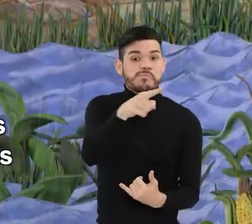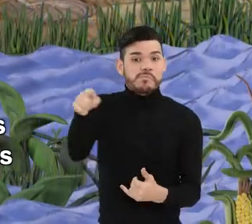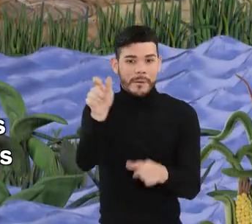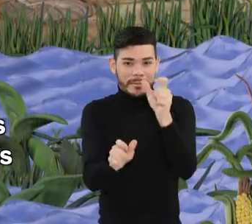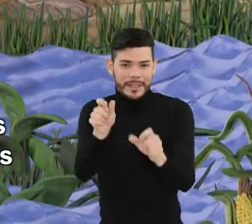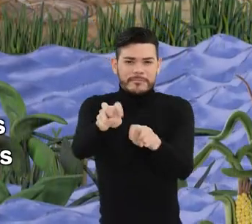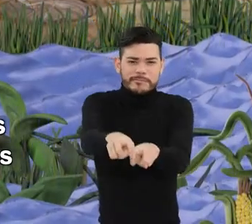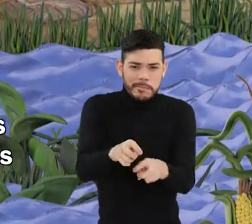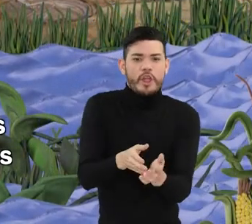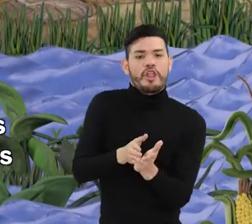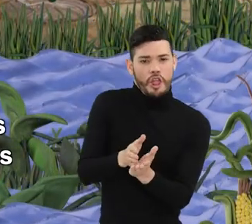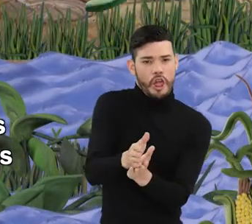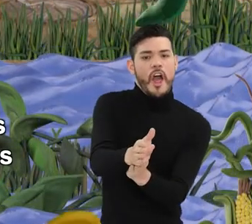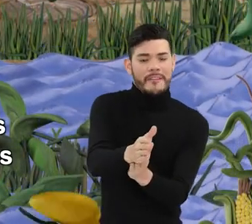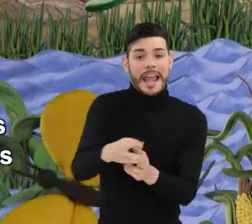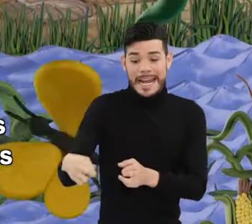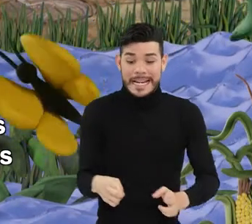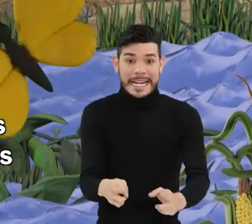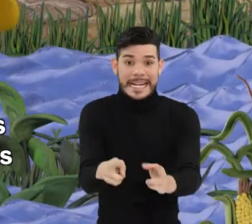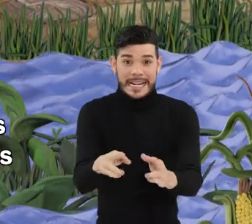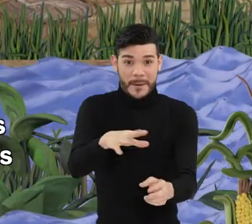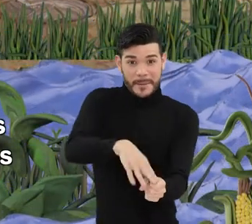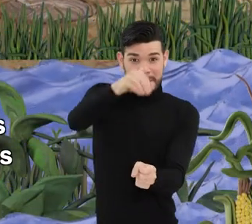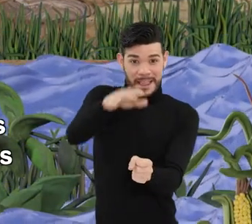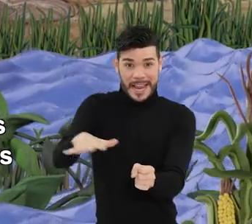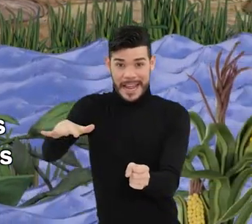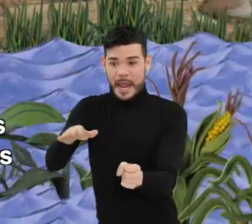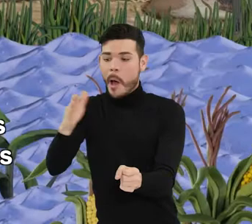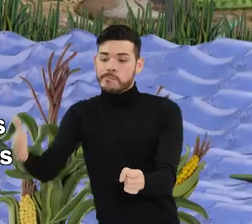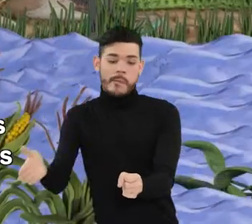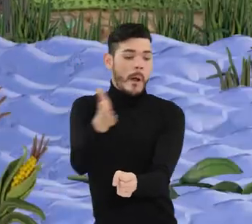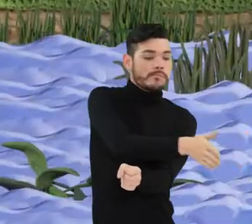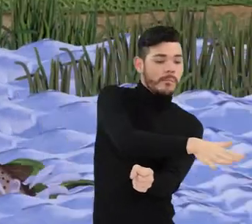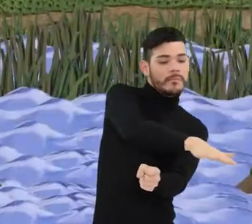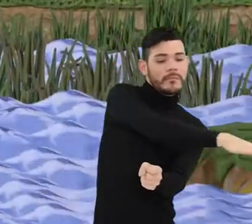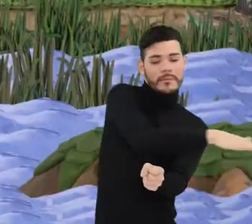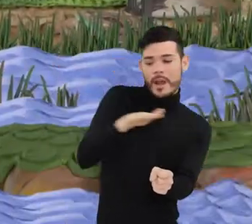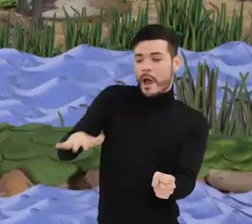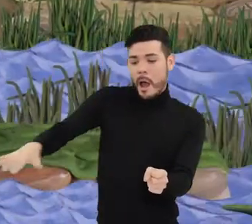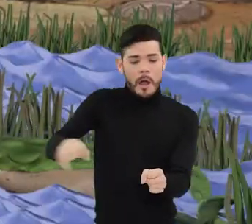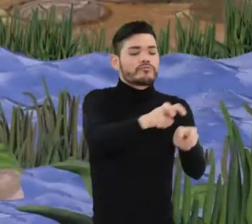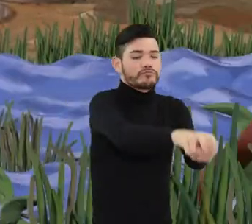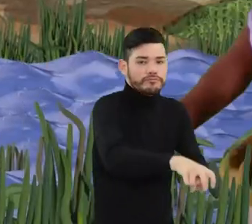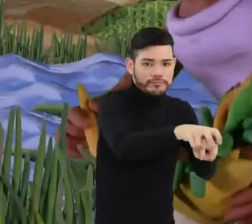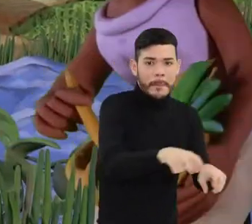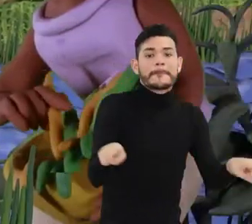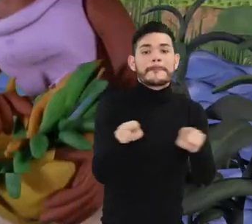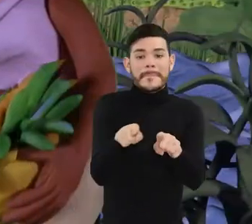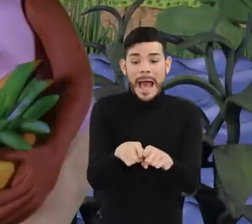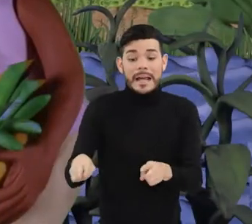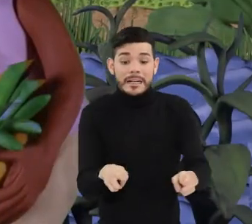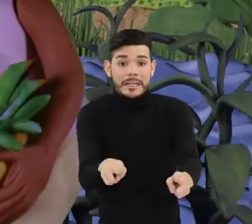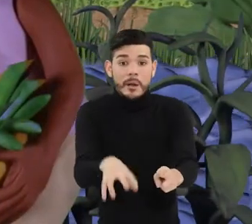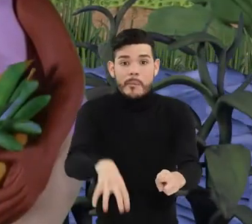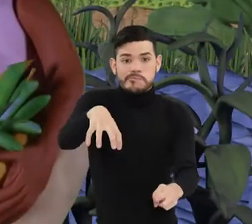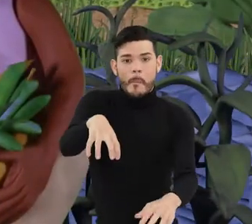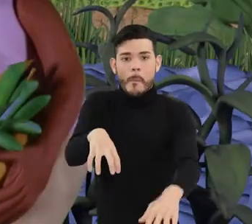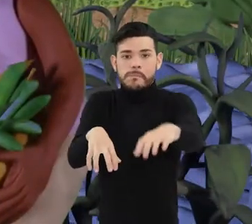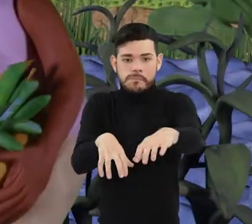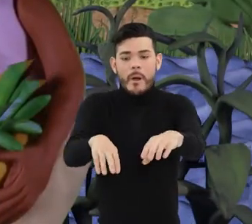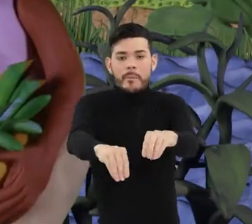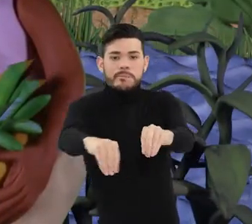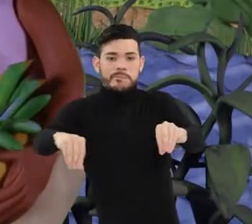En la actualidad, muchos agricultores cultivan las fértiles llanuras inundables al lado y lado del río Magdalena, conocidas como Vegas,